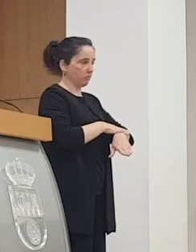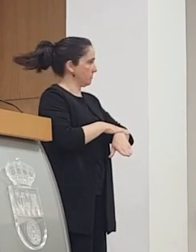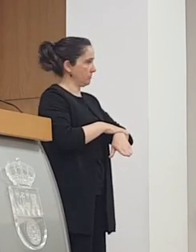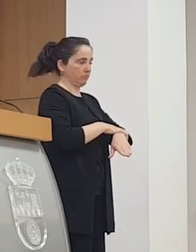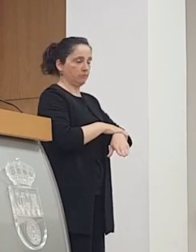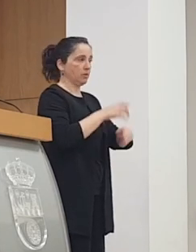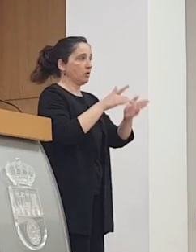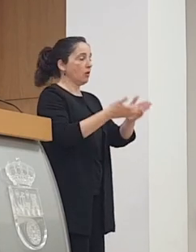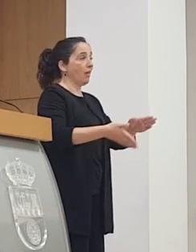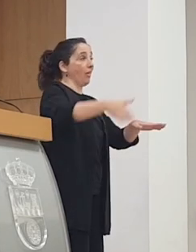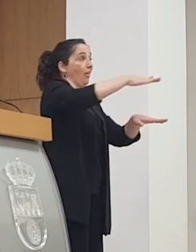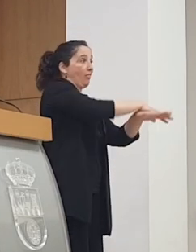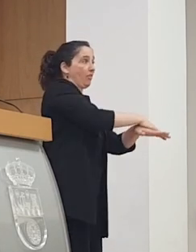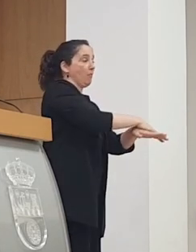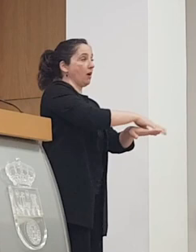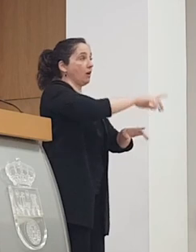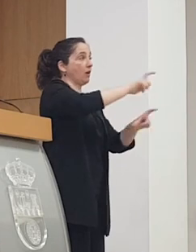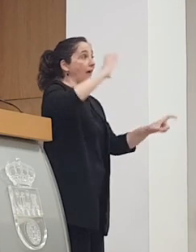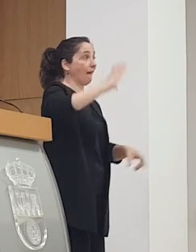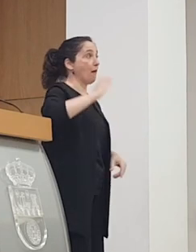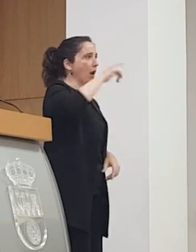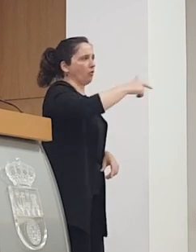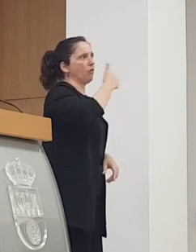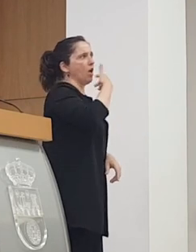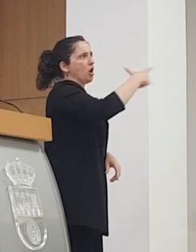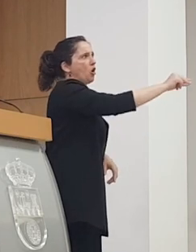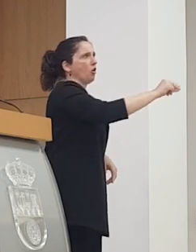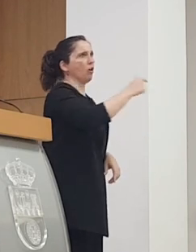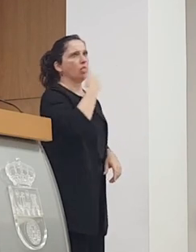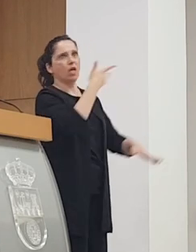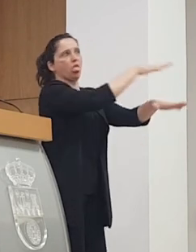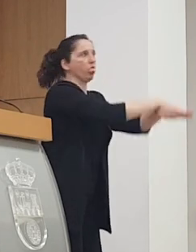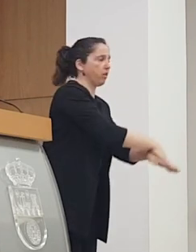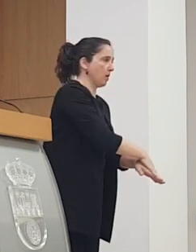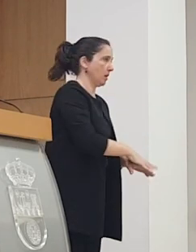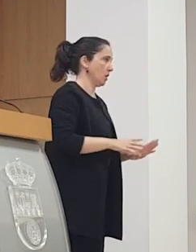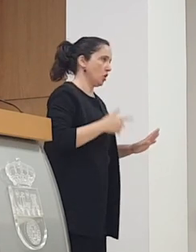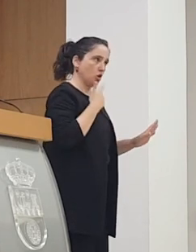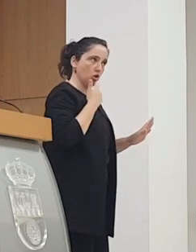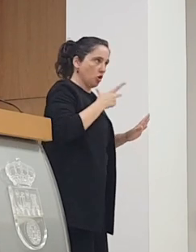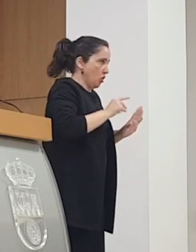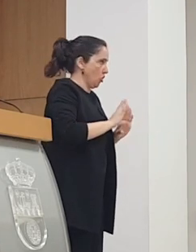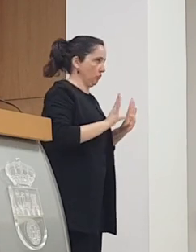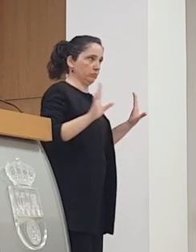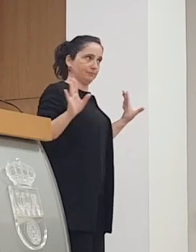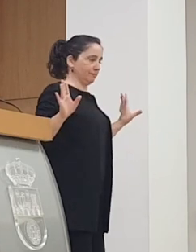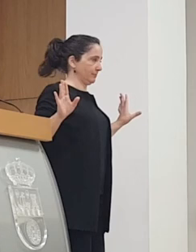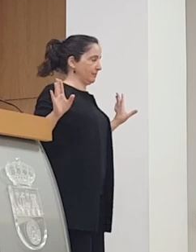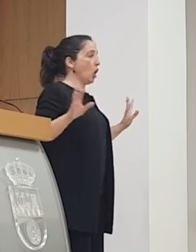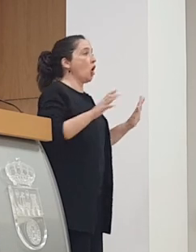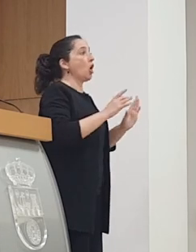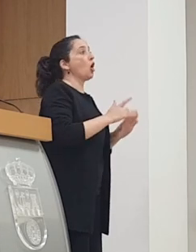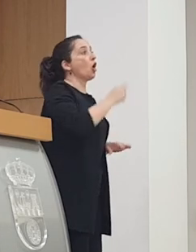encima de la voluntad de los camargueses por encima de la voluntad de la corporación municipal de Camargo ni de los